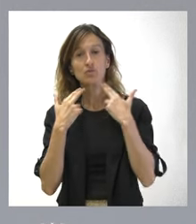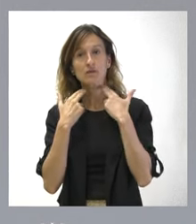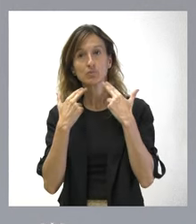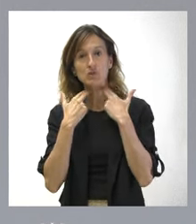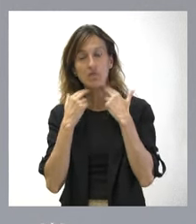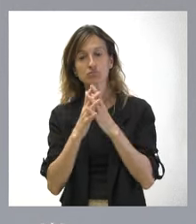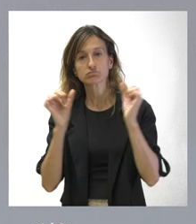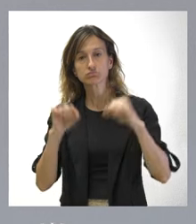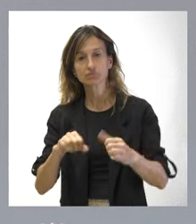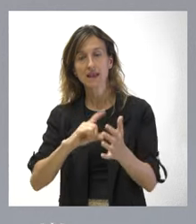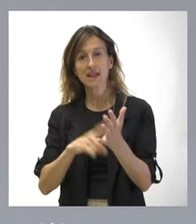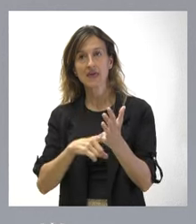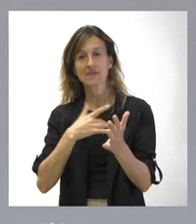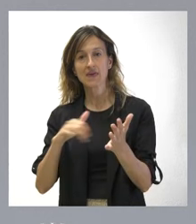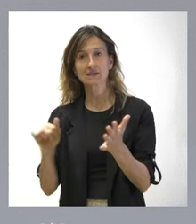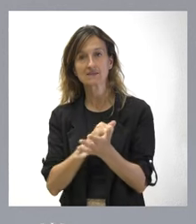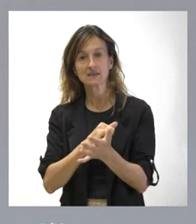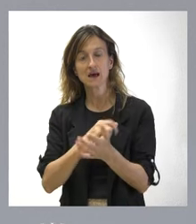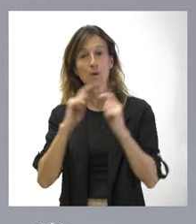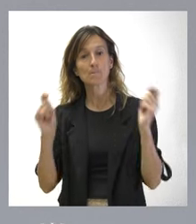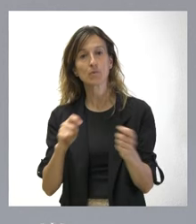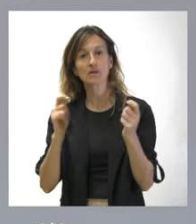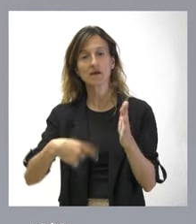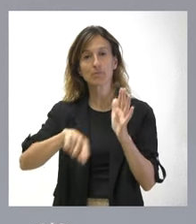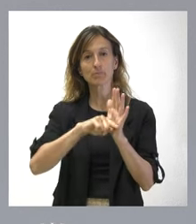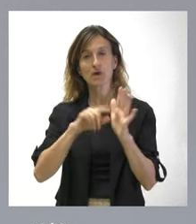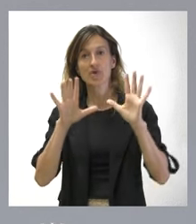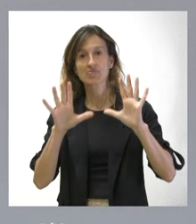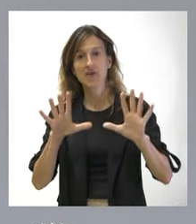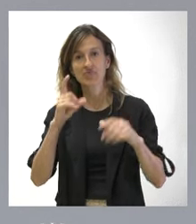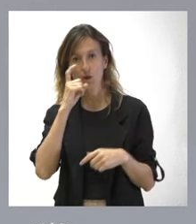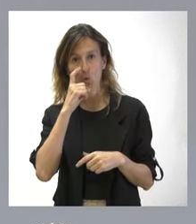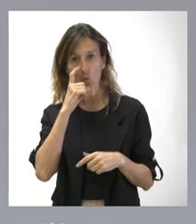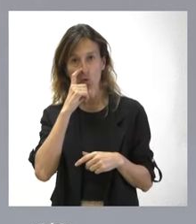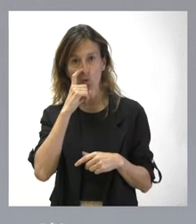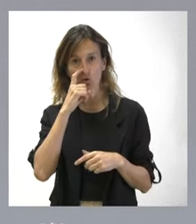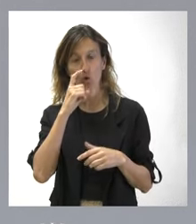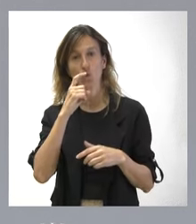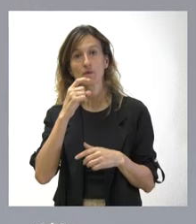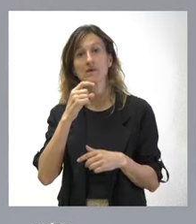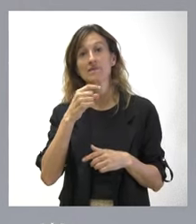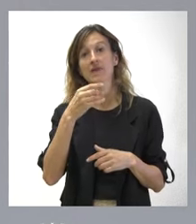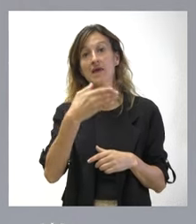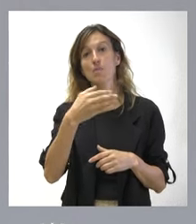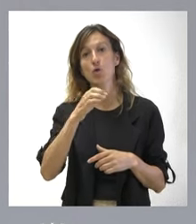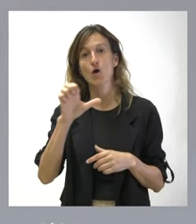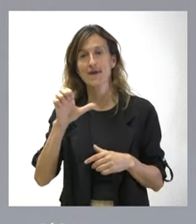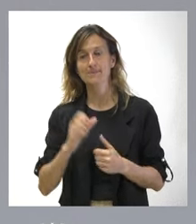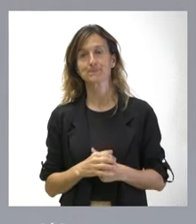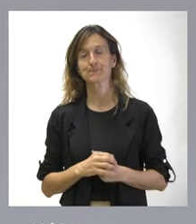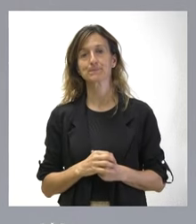Amnistía y esta ley se publica el 10 de junio en el boletín oficial del Estado.